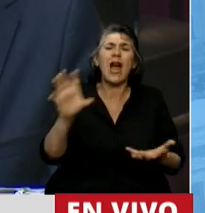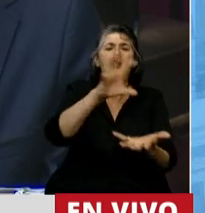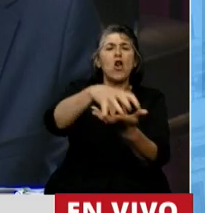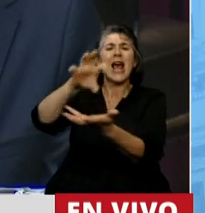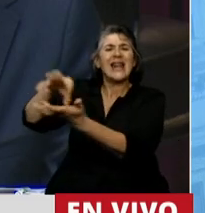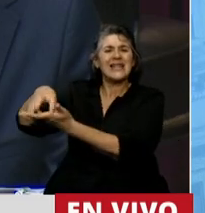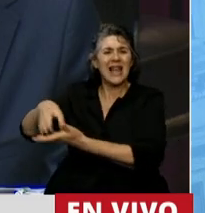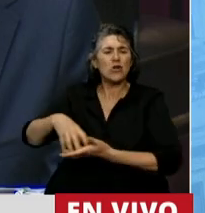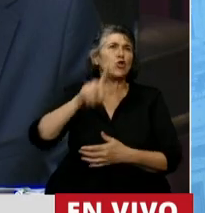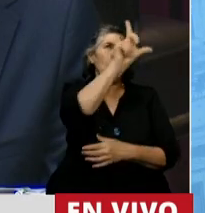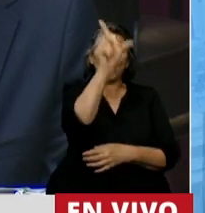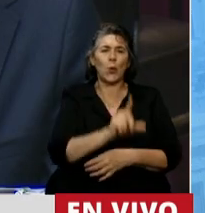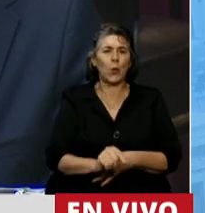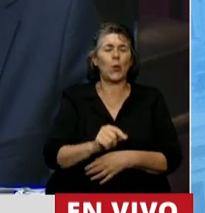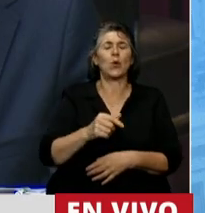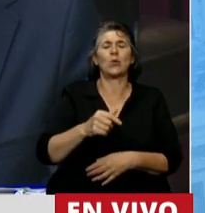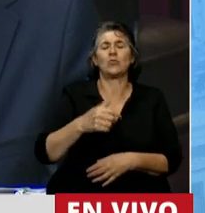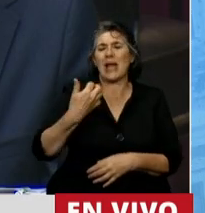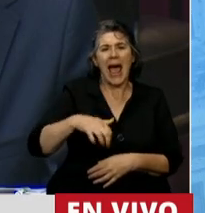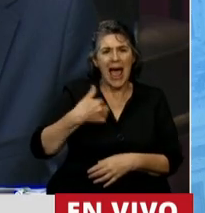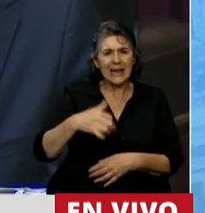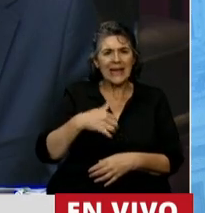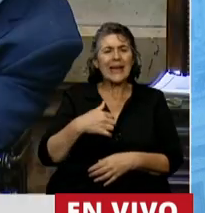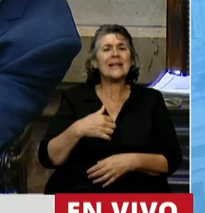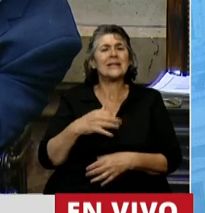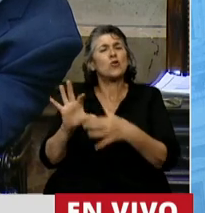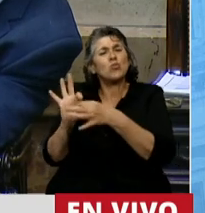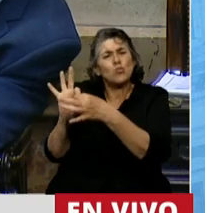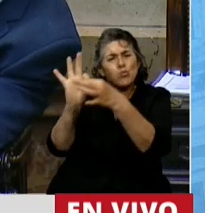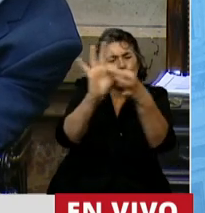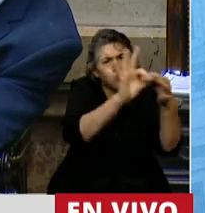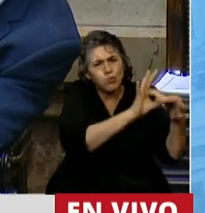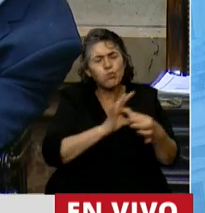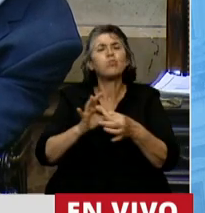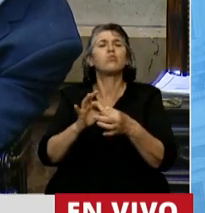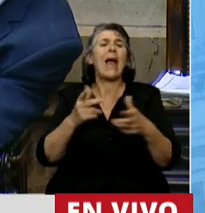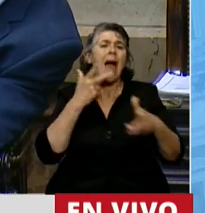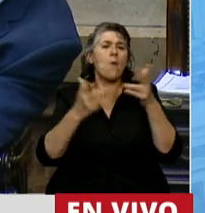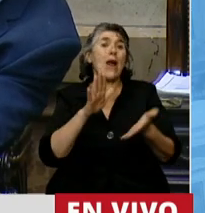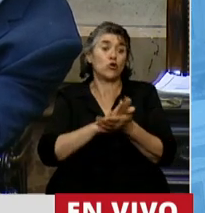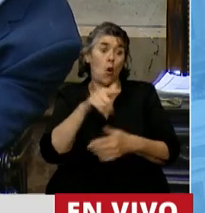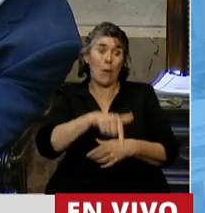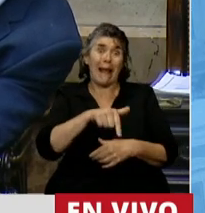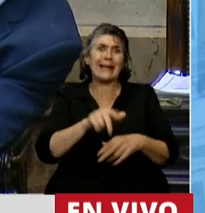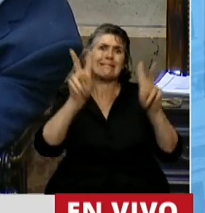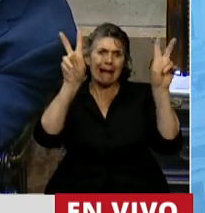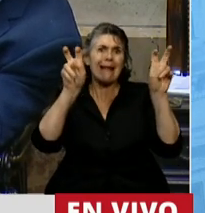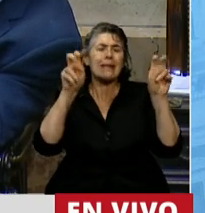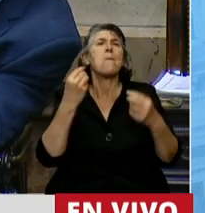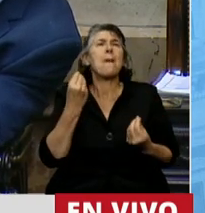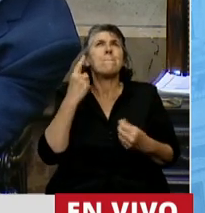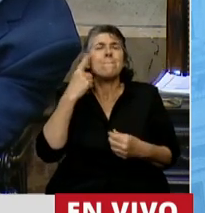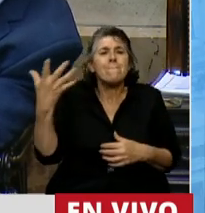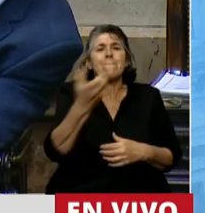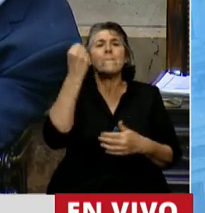y ancho del país se aboquen de manera mancomunada a abordar esta problemática para alcanzar soluciones